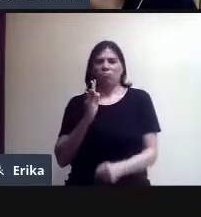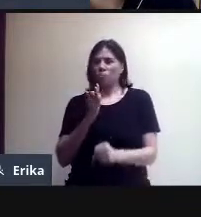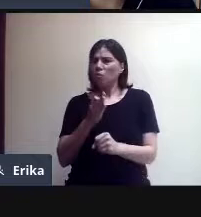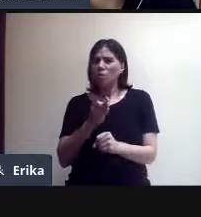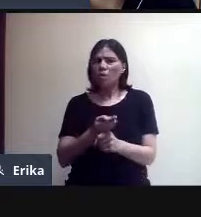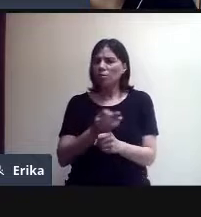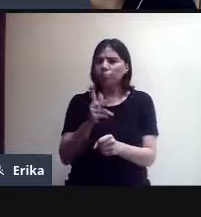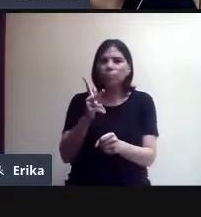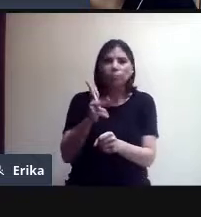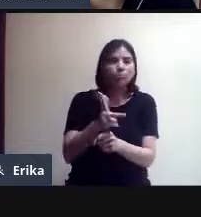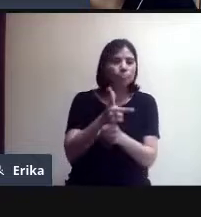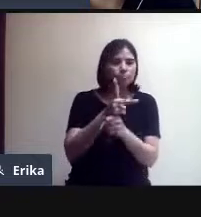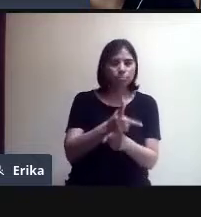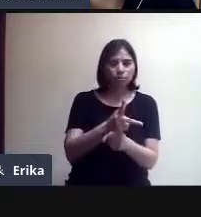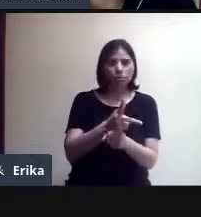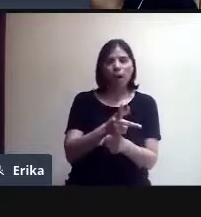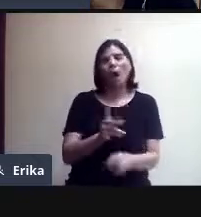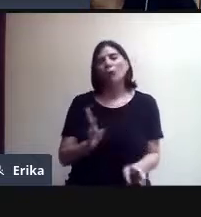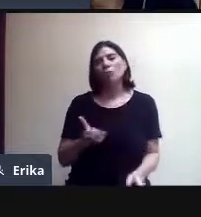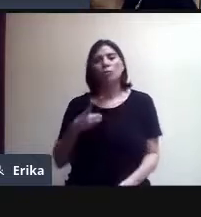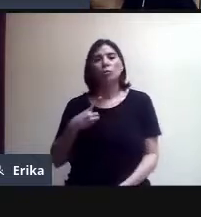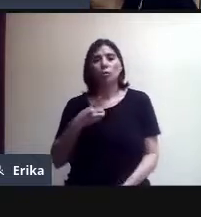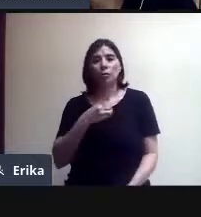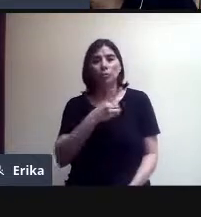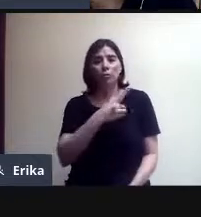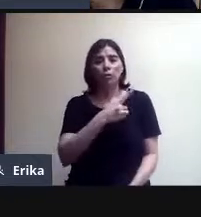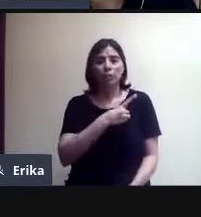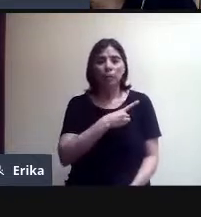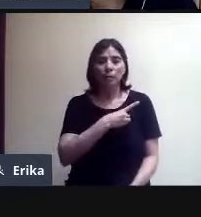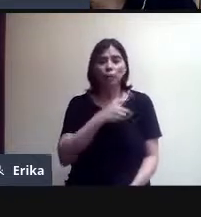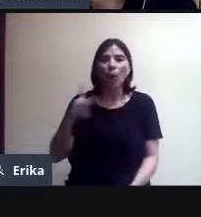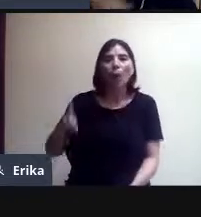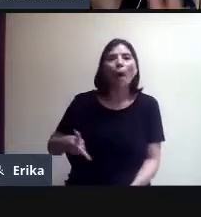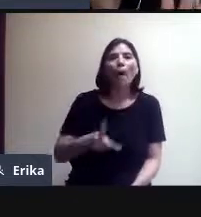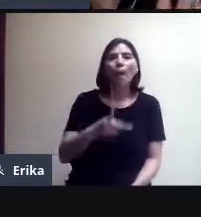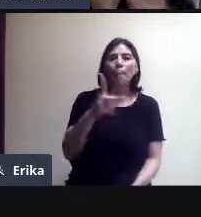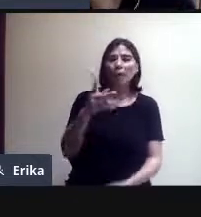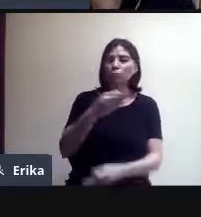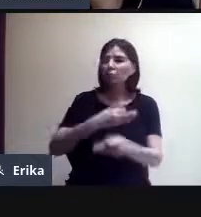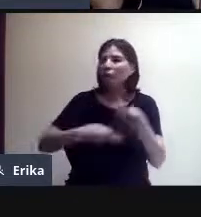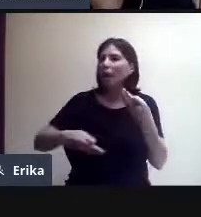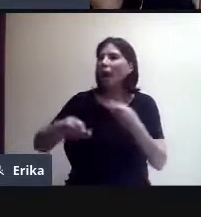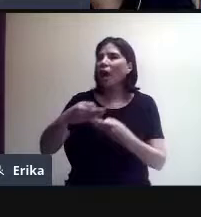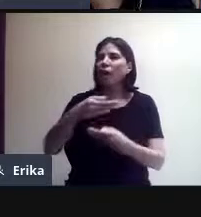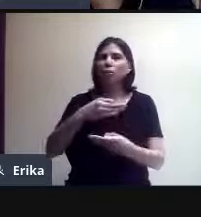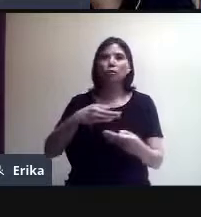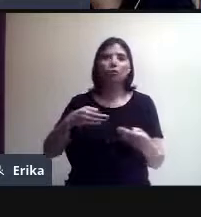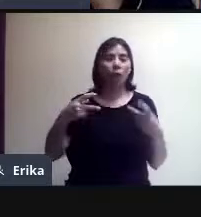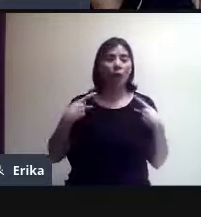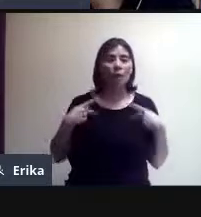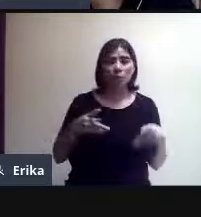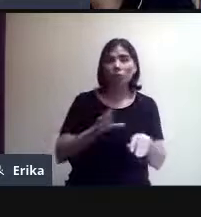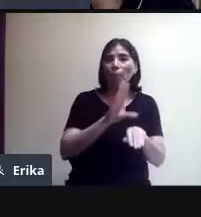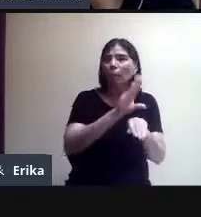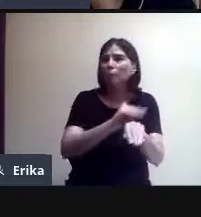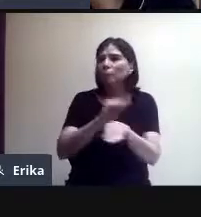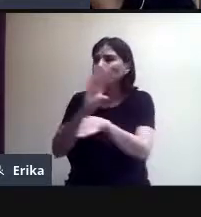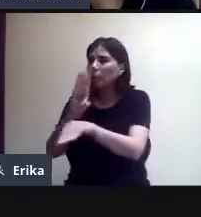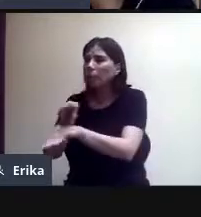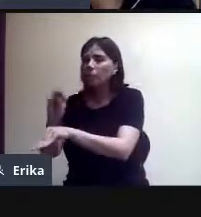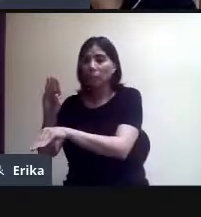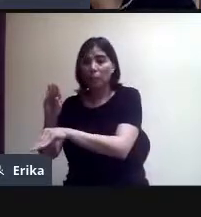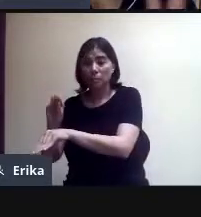tiene que crear el consenso. Con una persona que no acepte, no se puede grabar. Y lo que me ha pasado es que lo saca, saca a esa persona